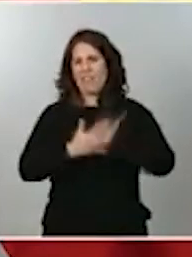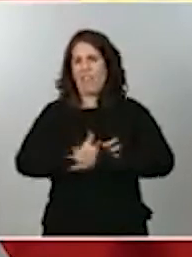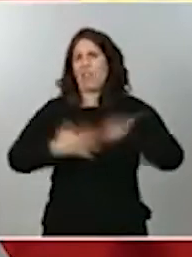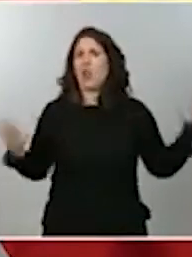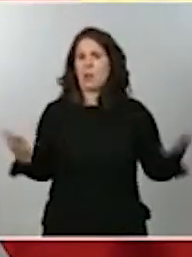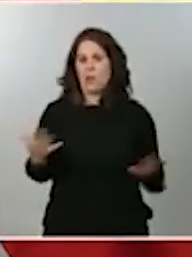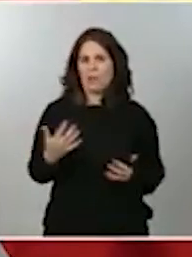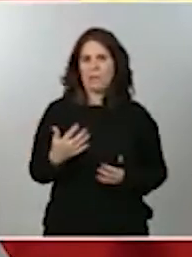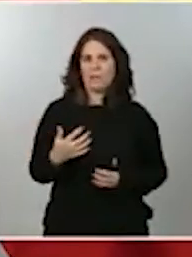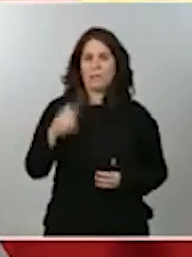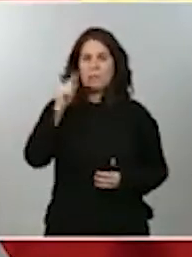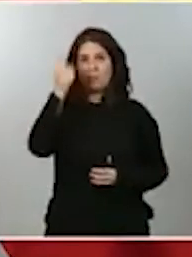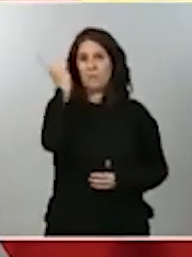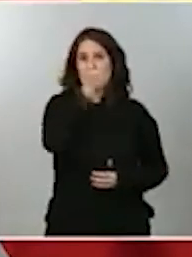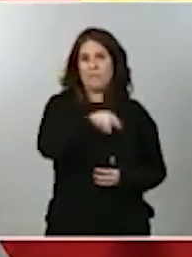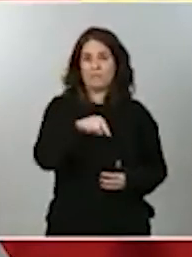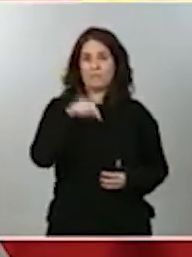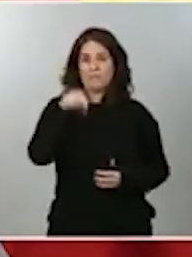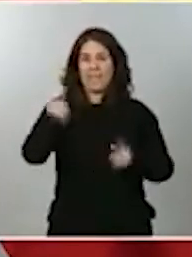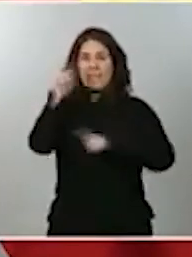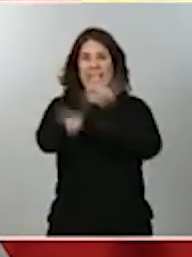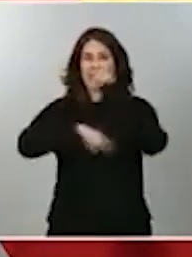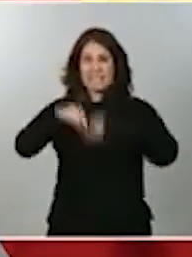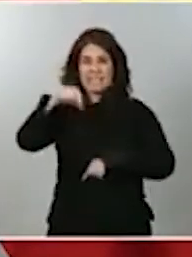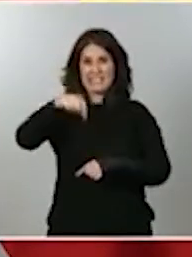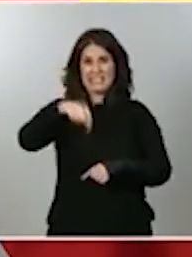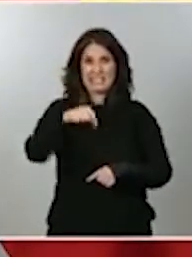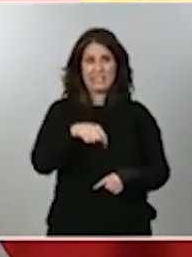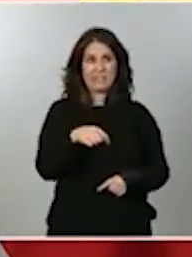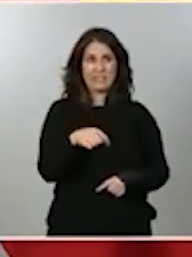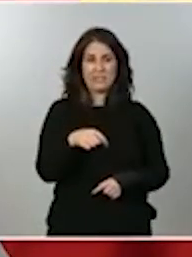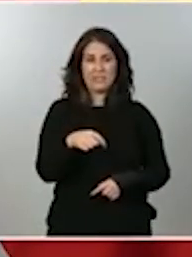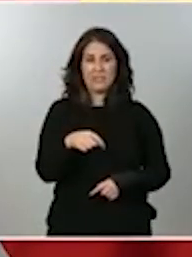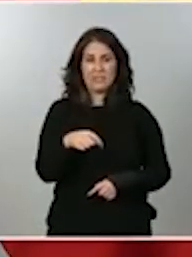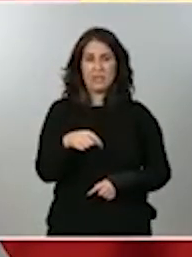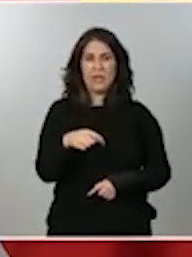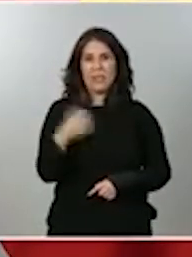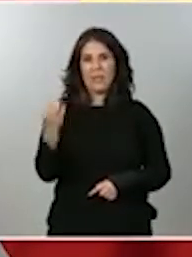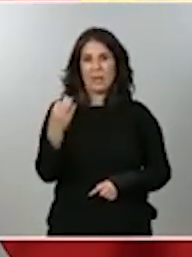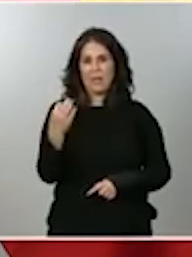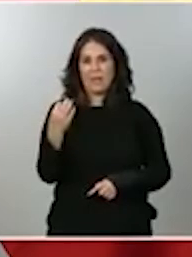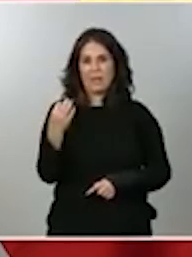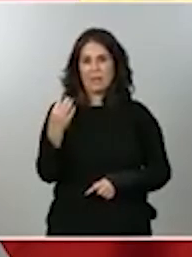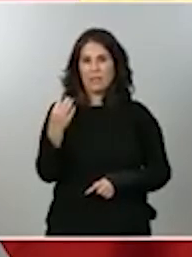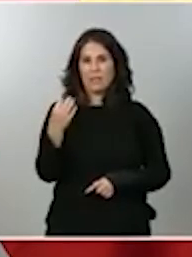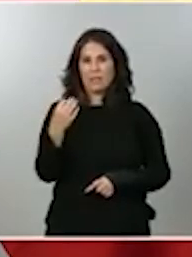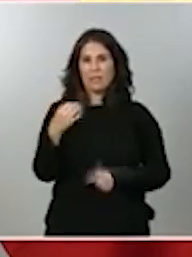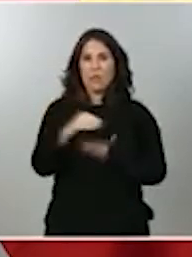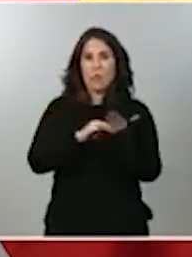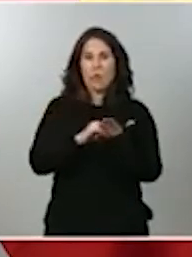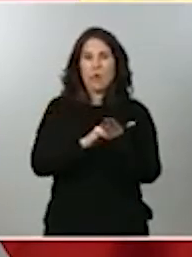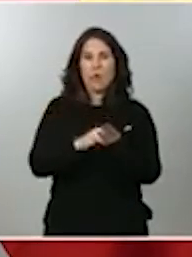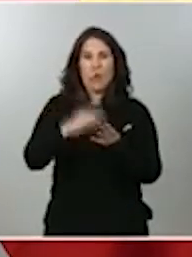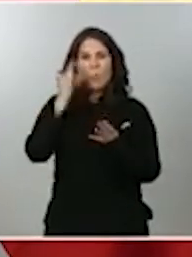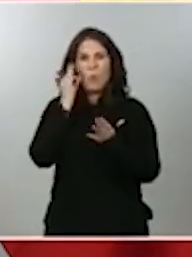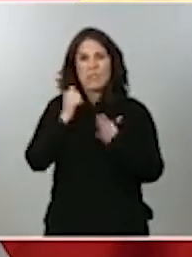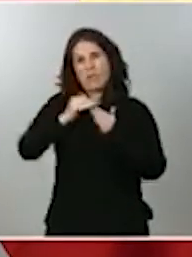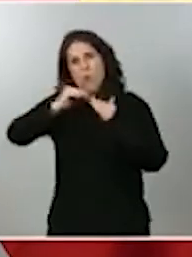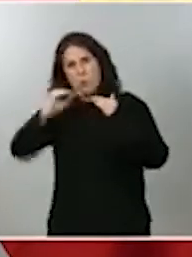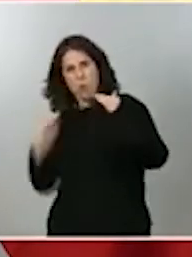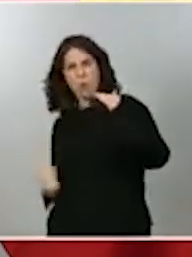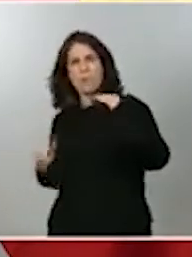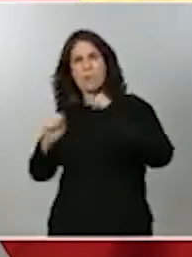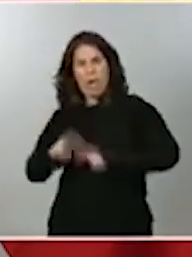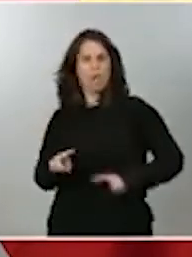como saben ustedes, de esta crisis no podemos volver a salir más devaluadas las mujeres de lo que ya hemos entrado. Por tanto, el momento